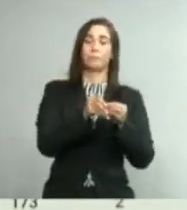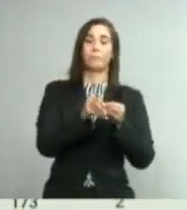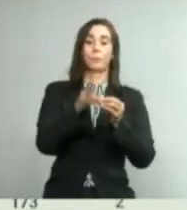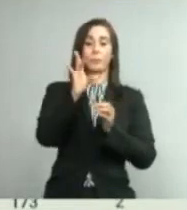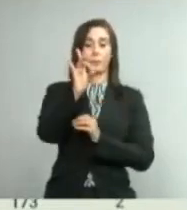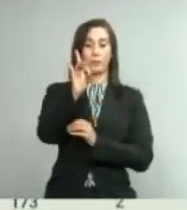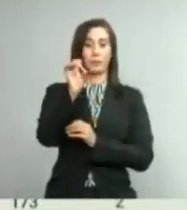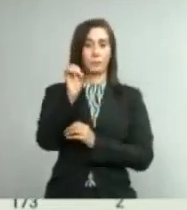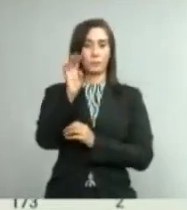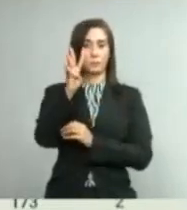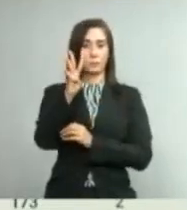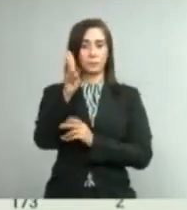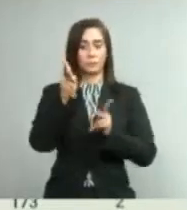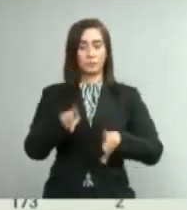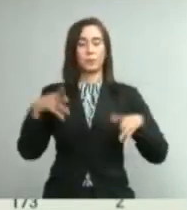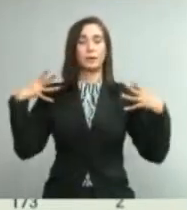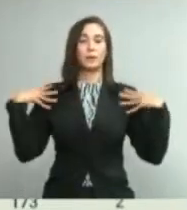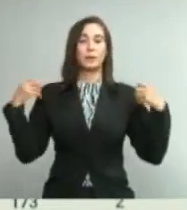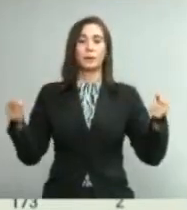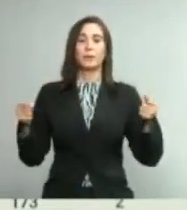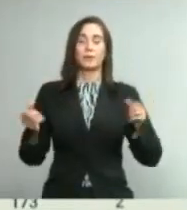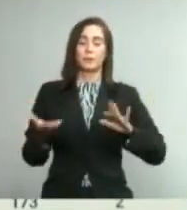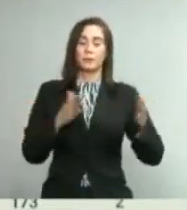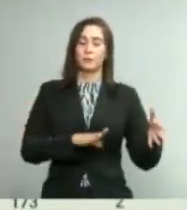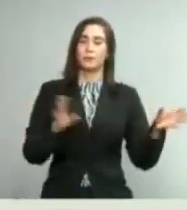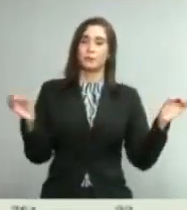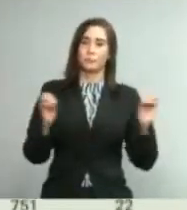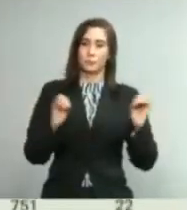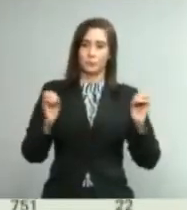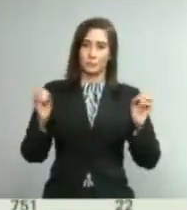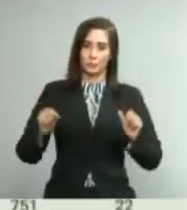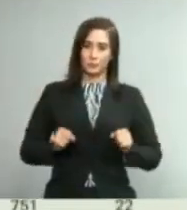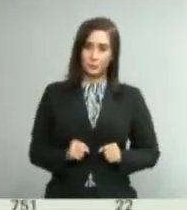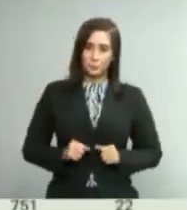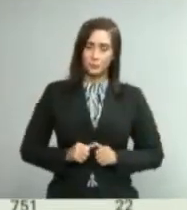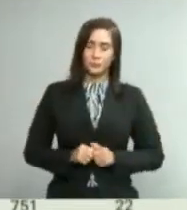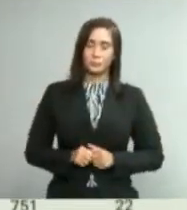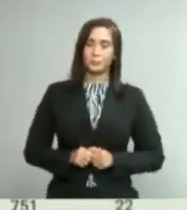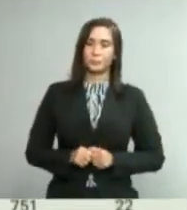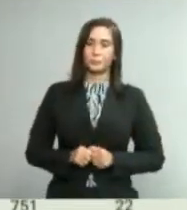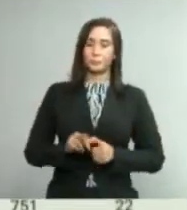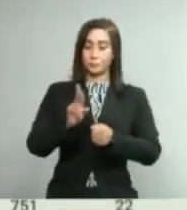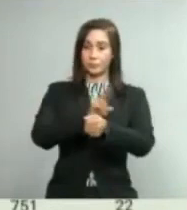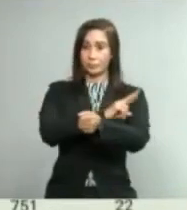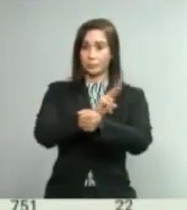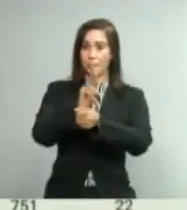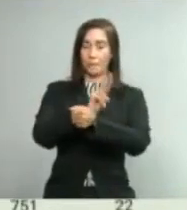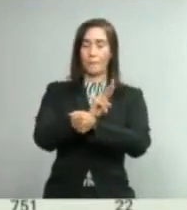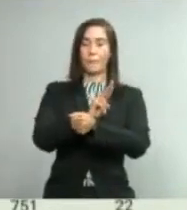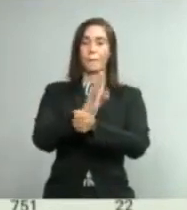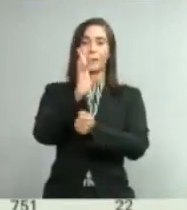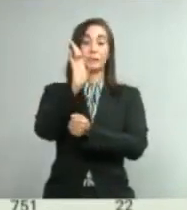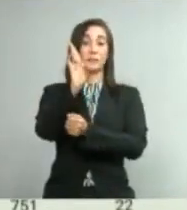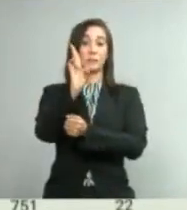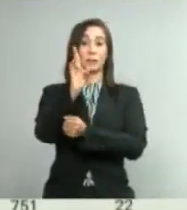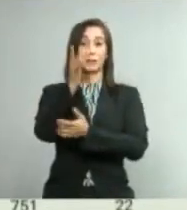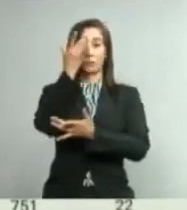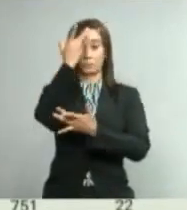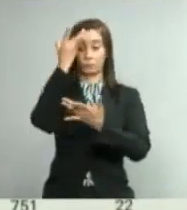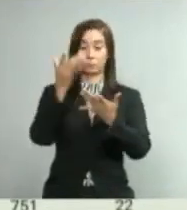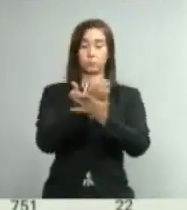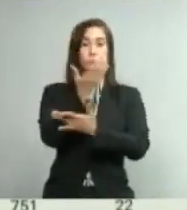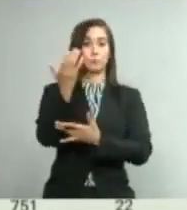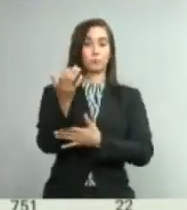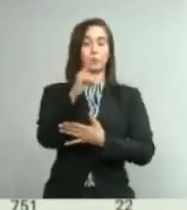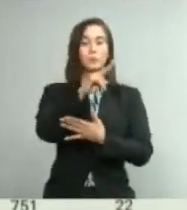84 recuperados, cero fallecimientos. La Romana, siete casos nuevos,